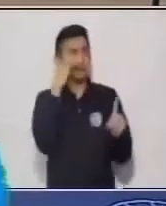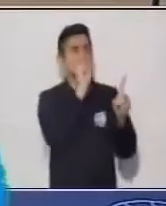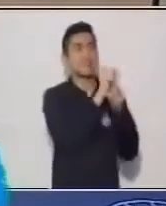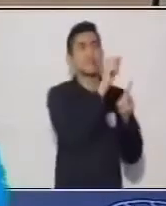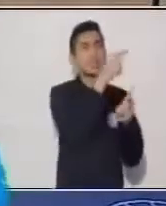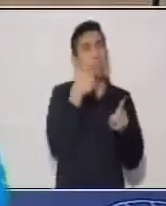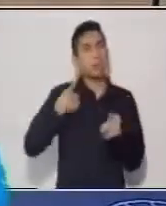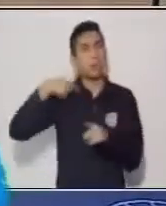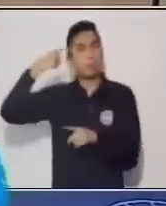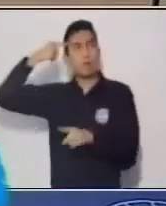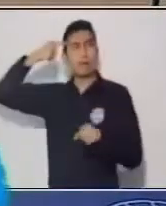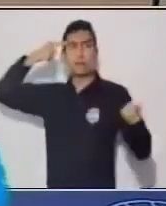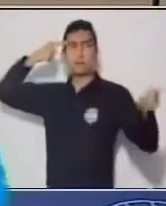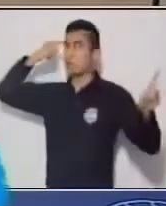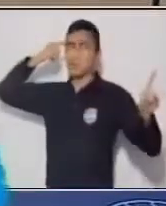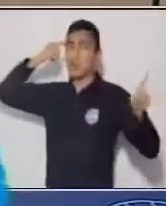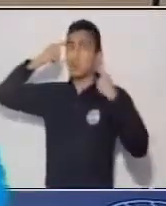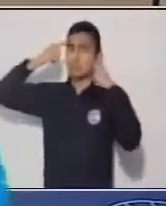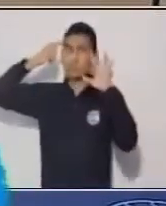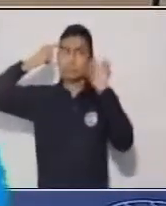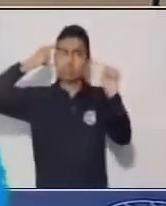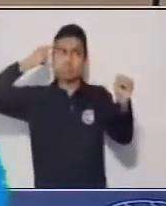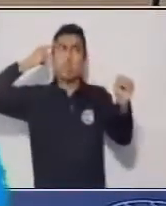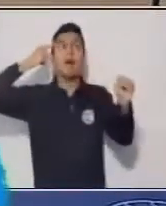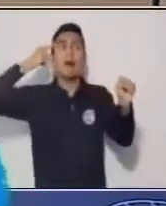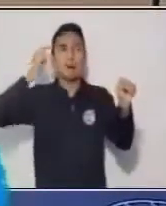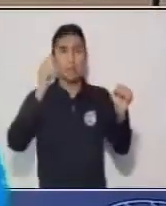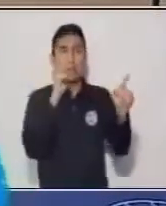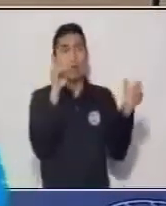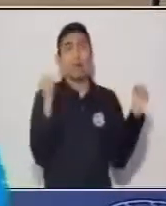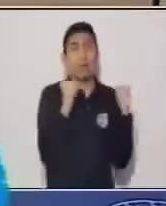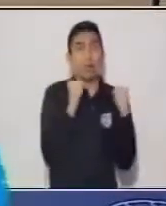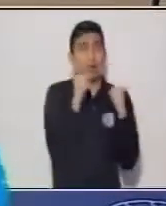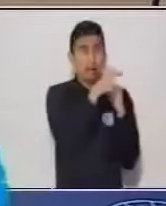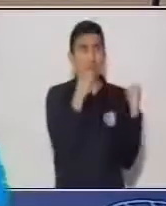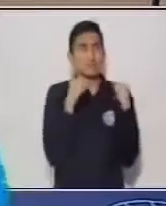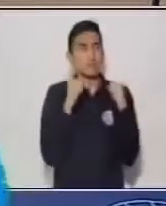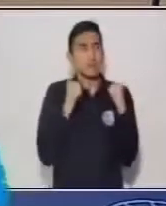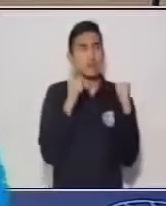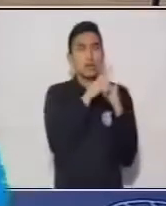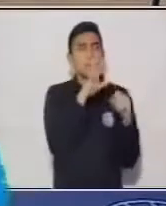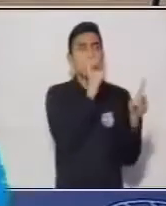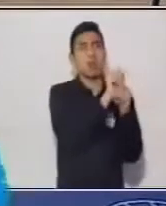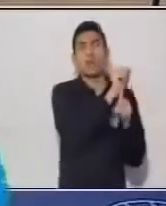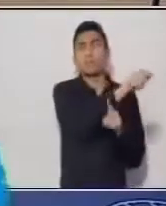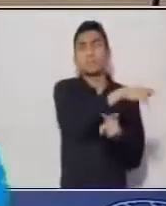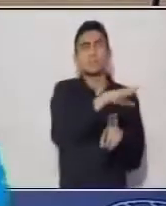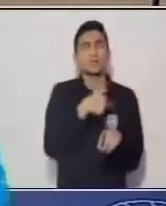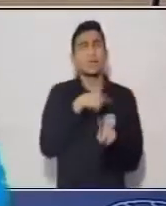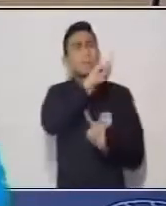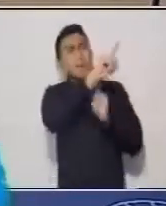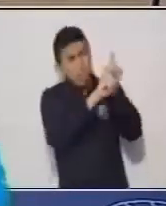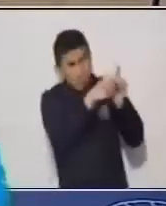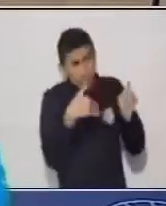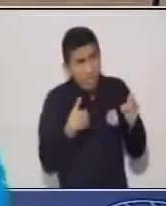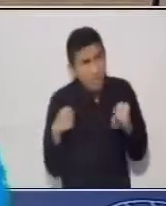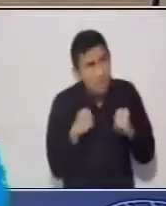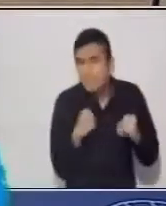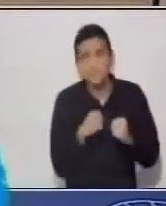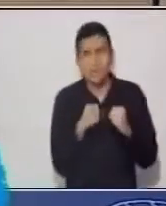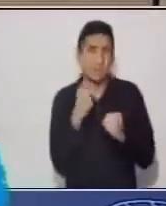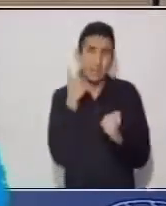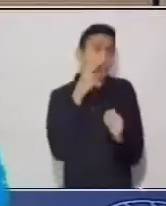pensando alguien más sino que únicamente se introduce dentro del párrafo y eso nos hace a veces sentirnos un poco